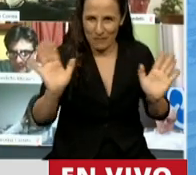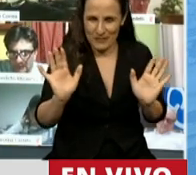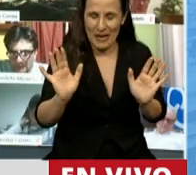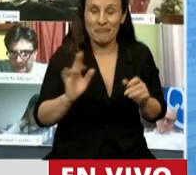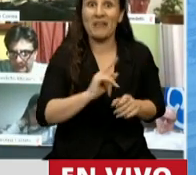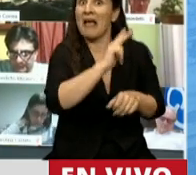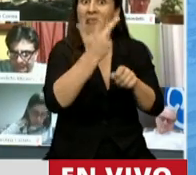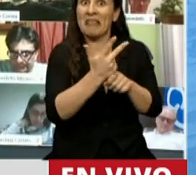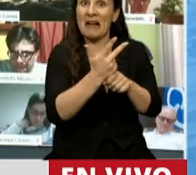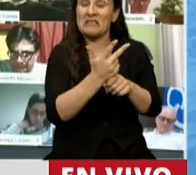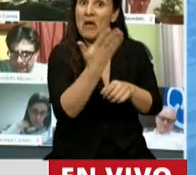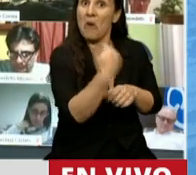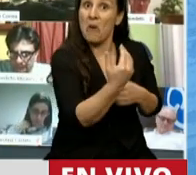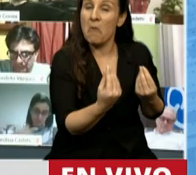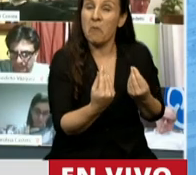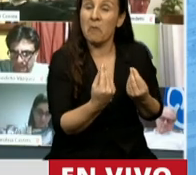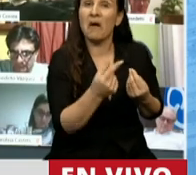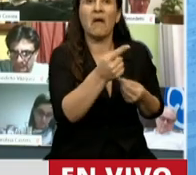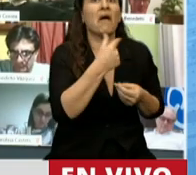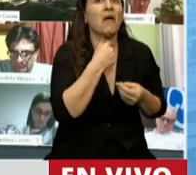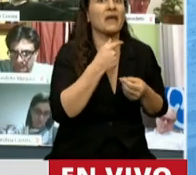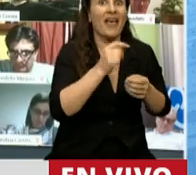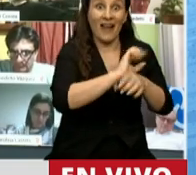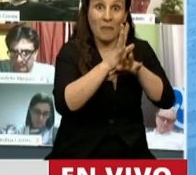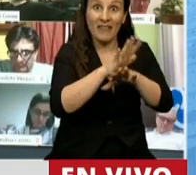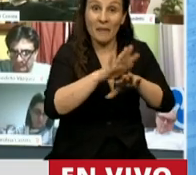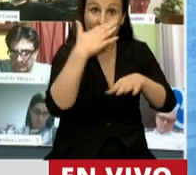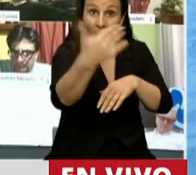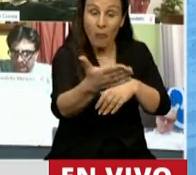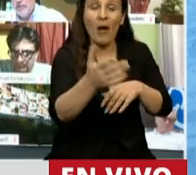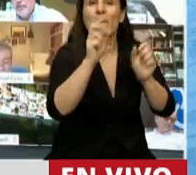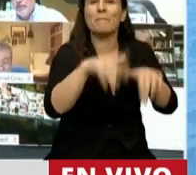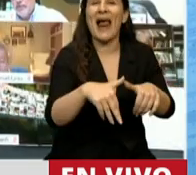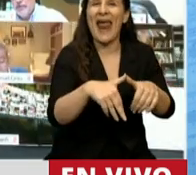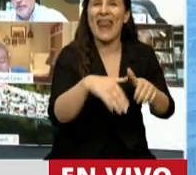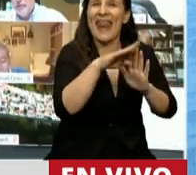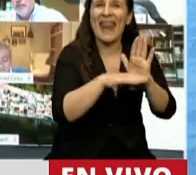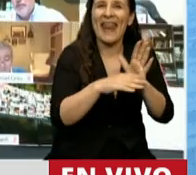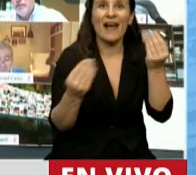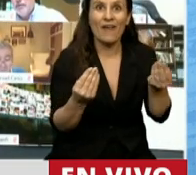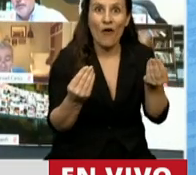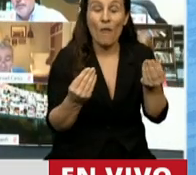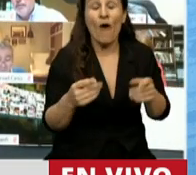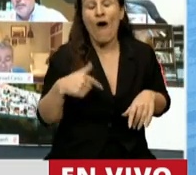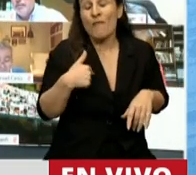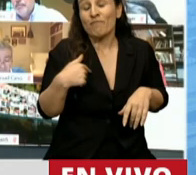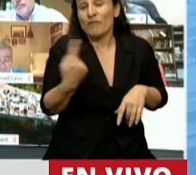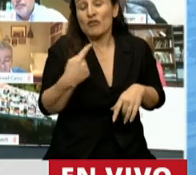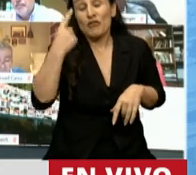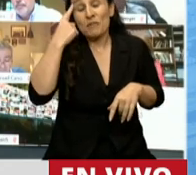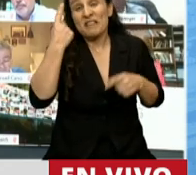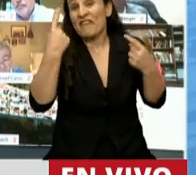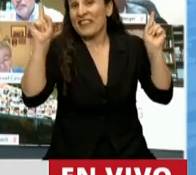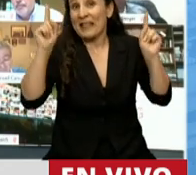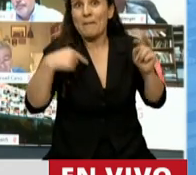nos dijo que va a ofrecer un plan post-pandemia. Nosotros hubiéramos querido, teníamos una mirada distinta, creíamos